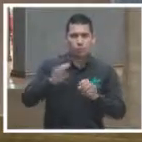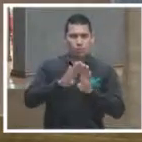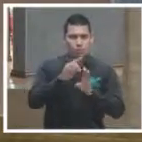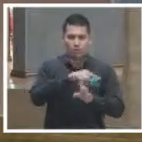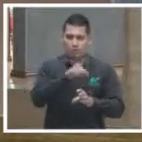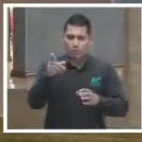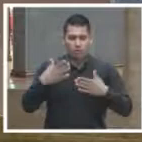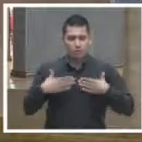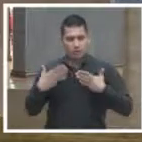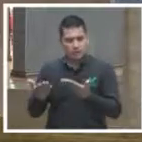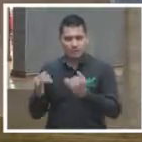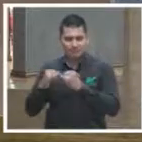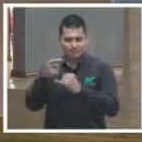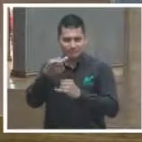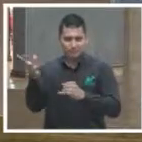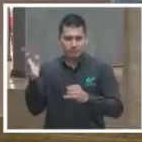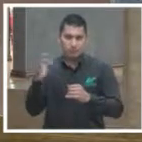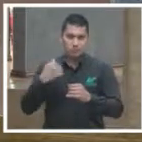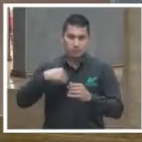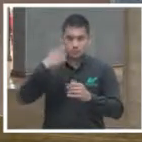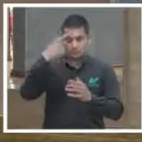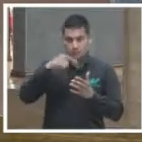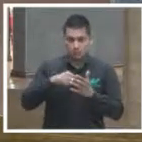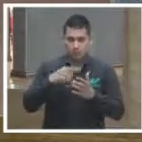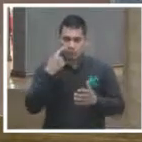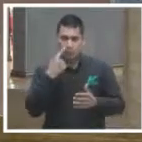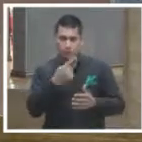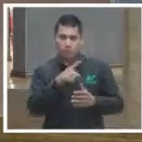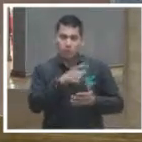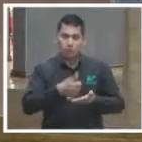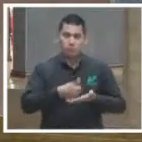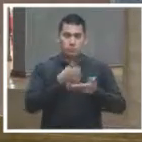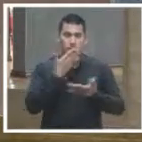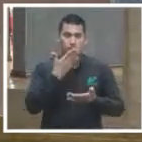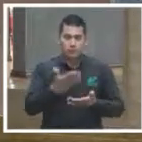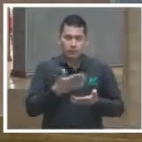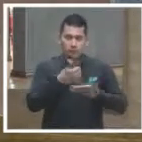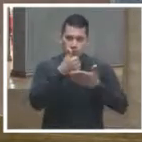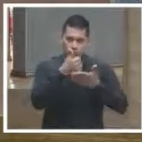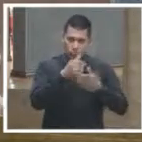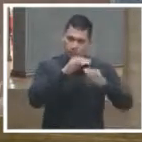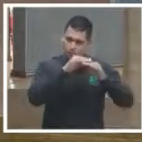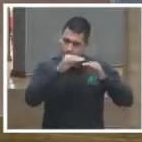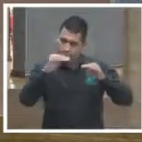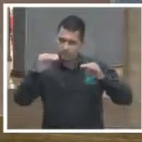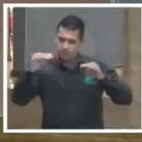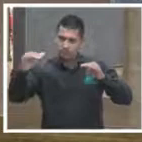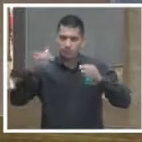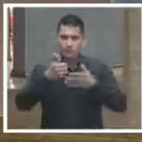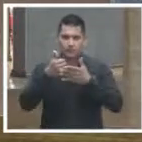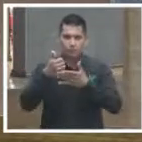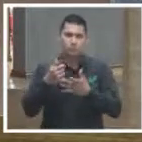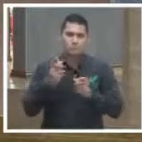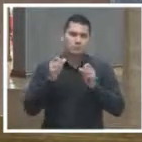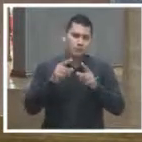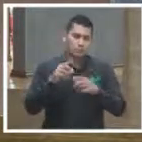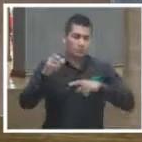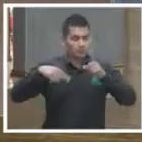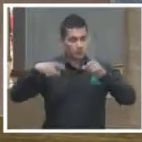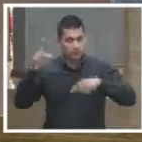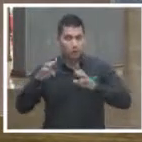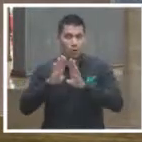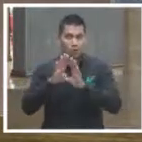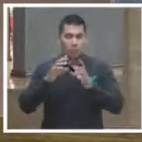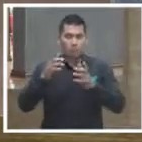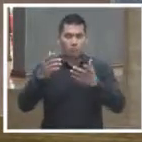las instituciones pues ayuda cataliza me imagino también pues que depende de lo que se